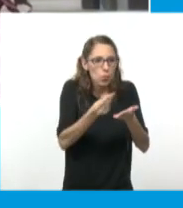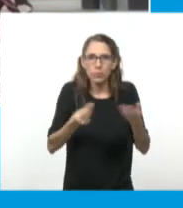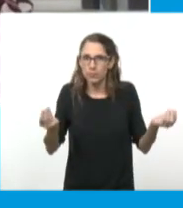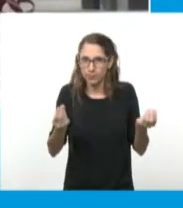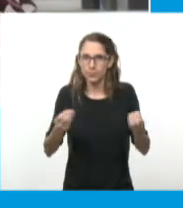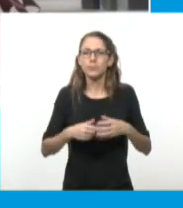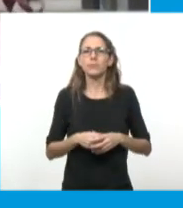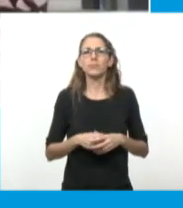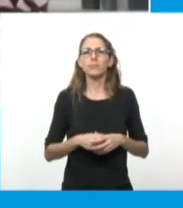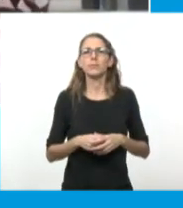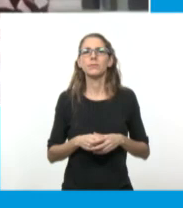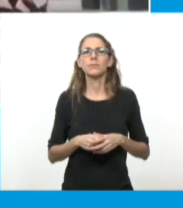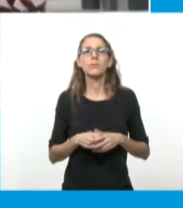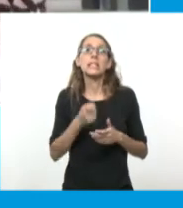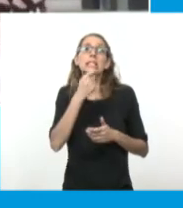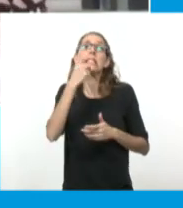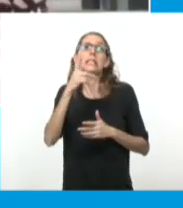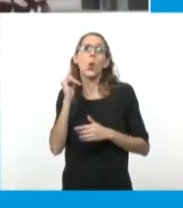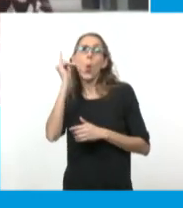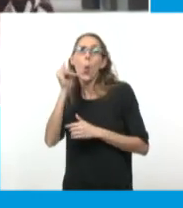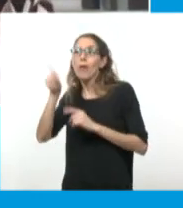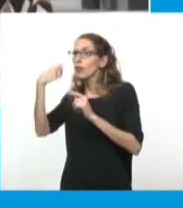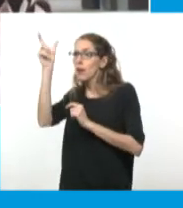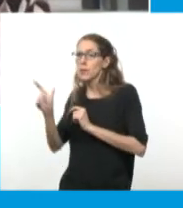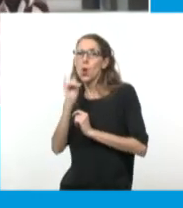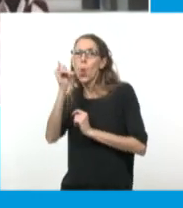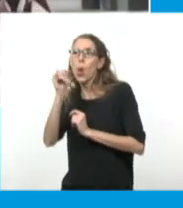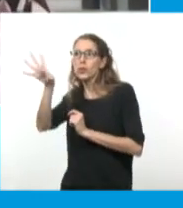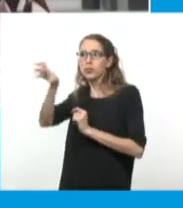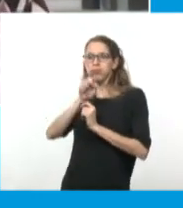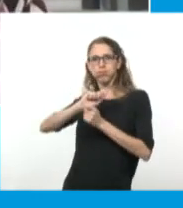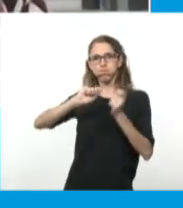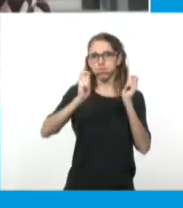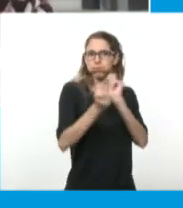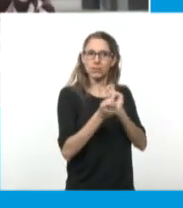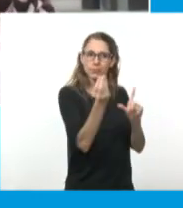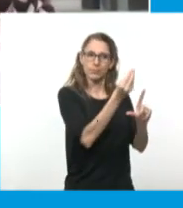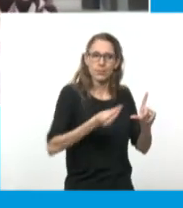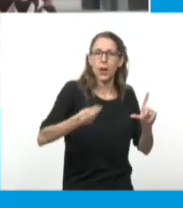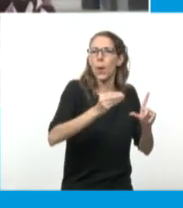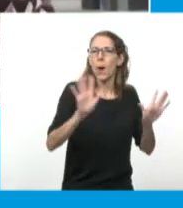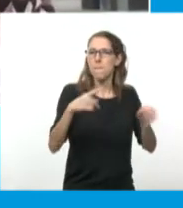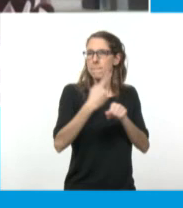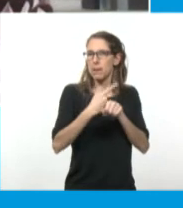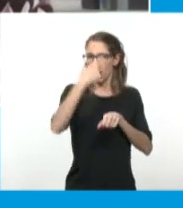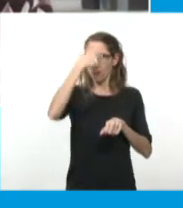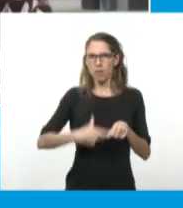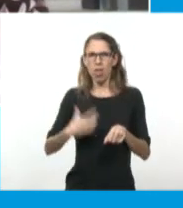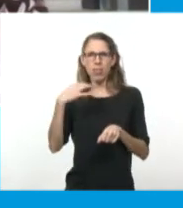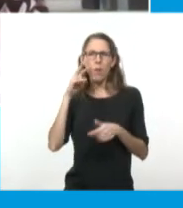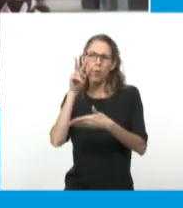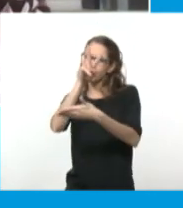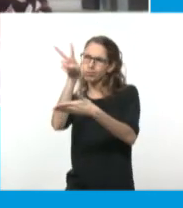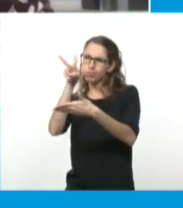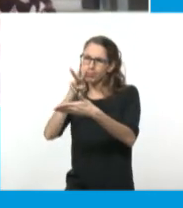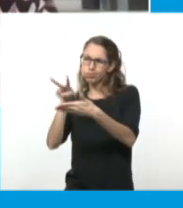En el caso de adaptar un cuento o algo, lo que un autor hace es hacer una lectura y tener un punto de vista